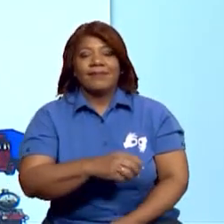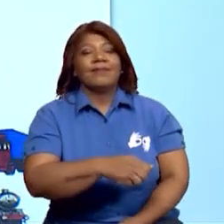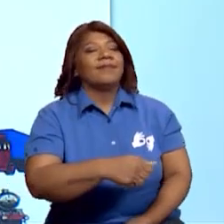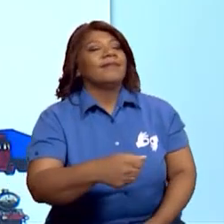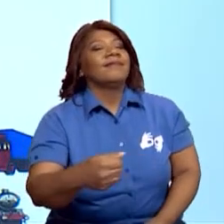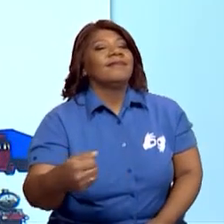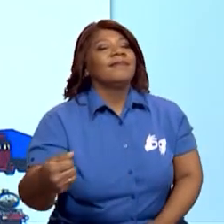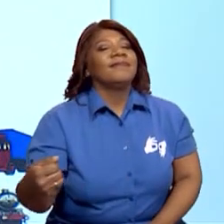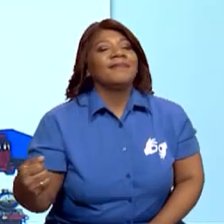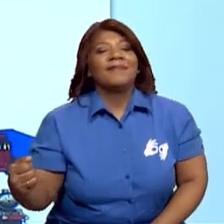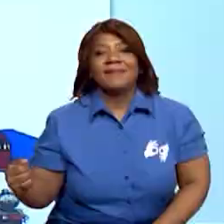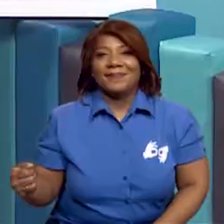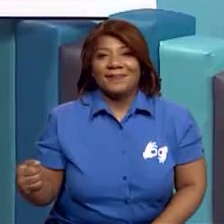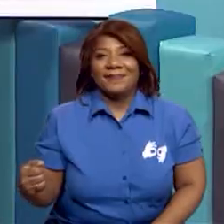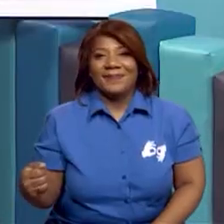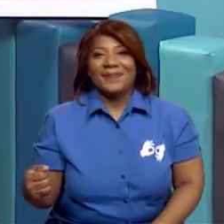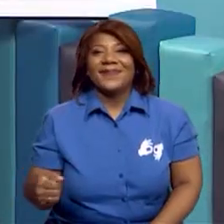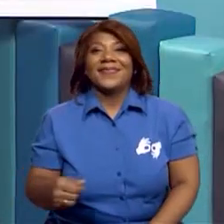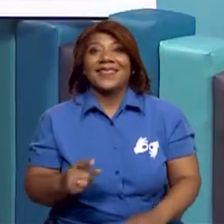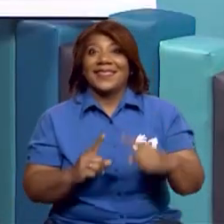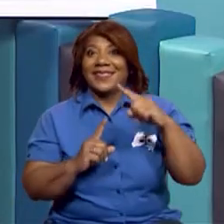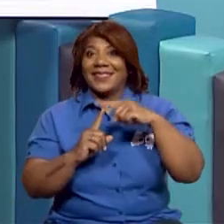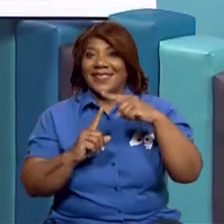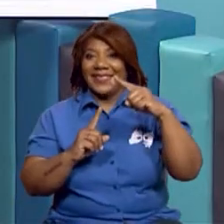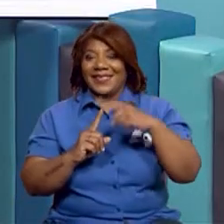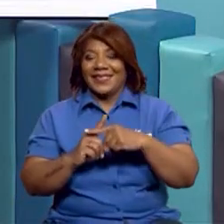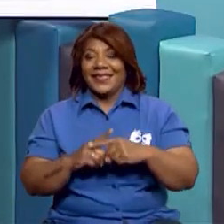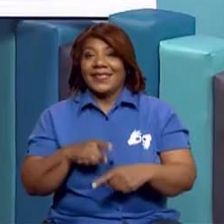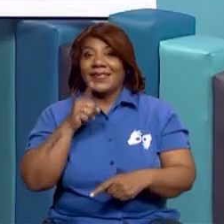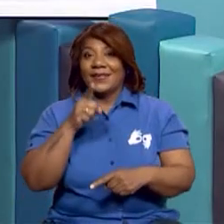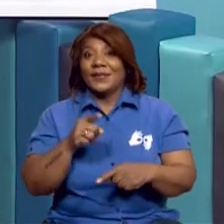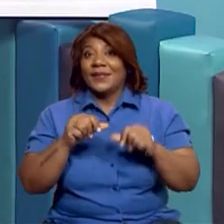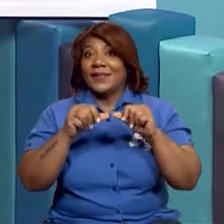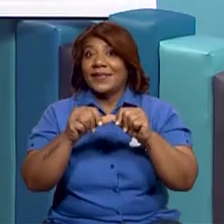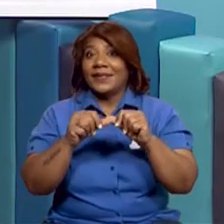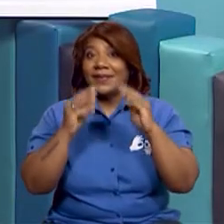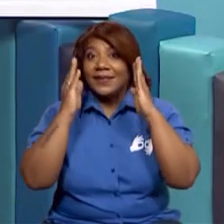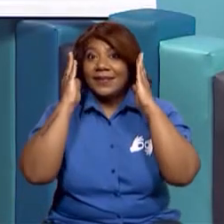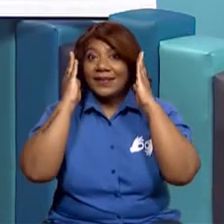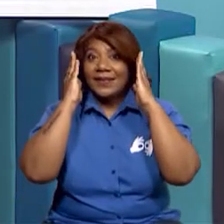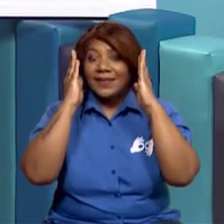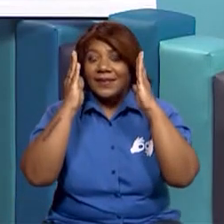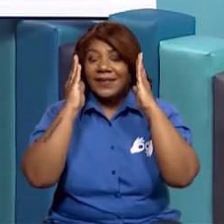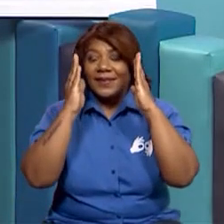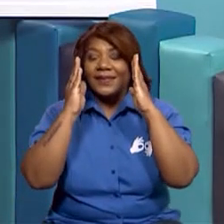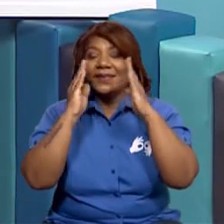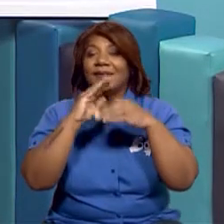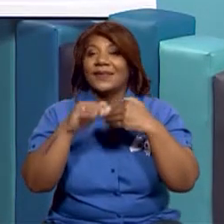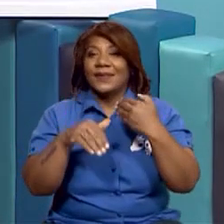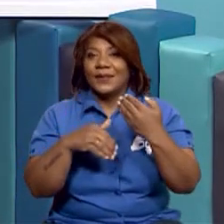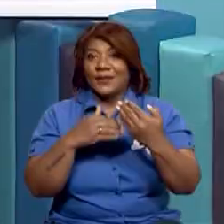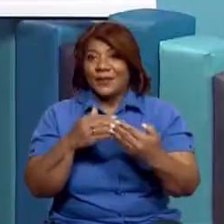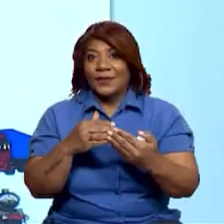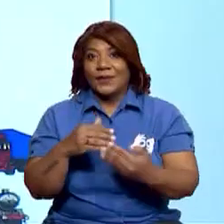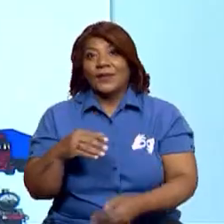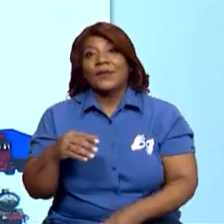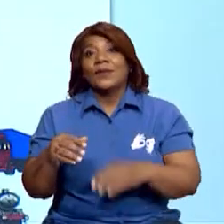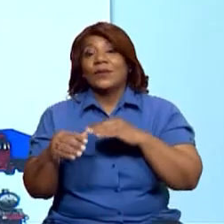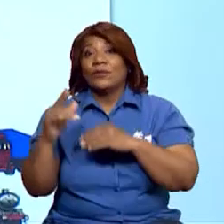De esta forma, vas a observar muy cuidadosamente las siguientes imágenes, como el avión.